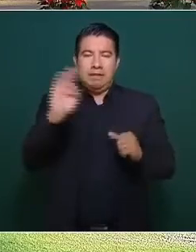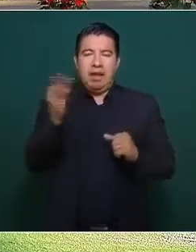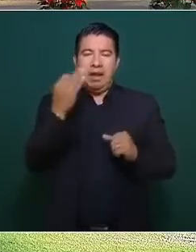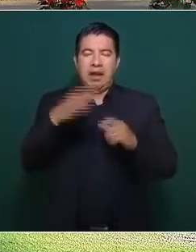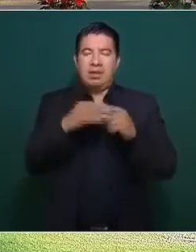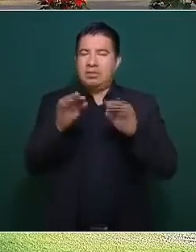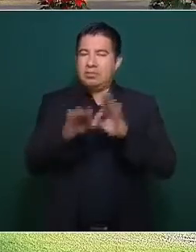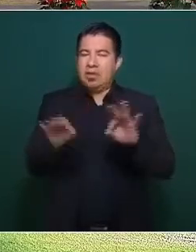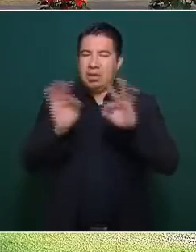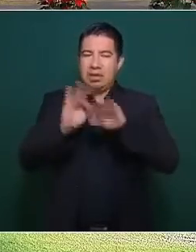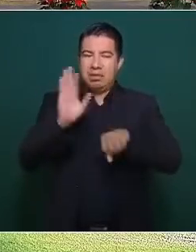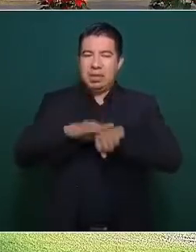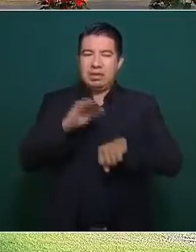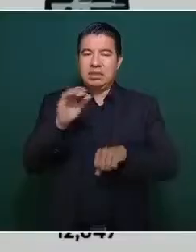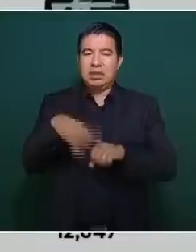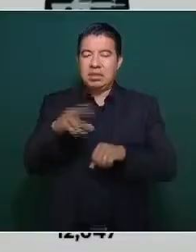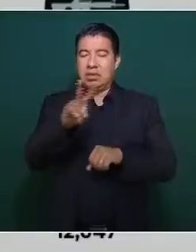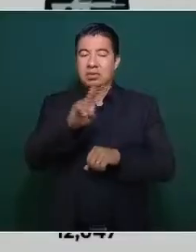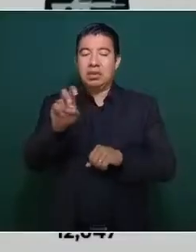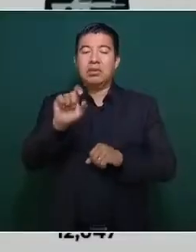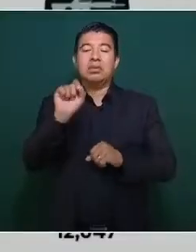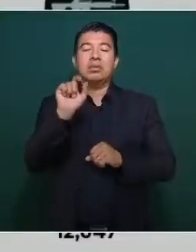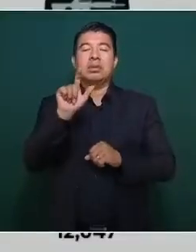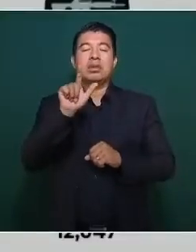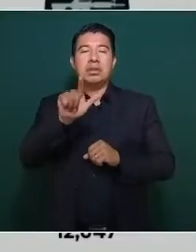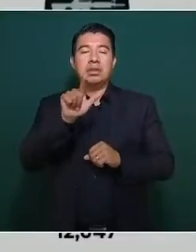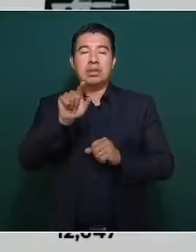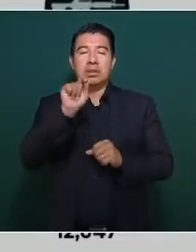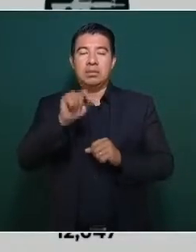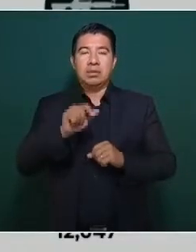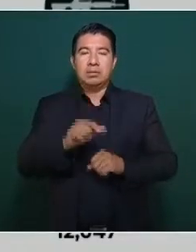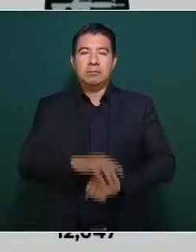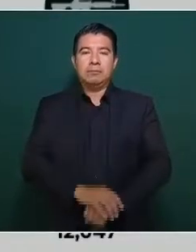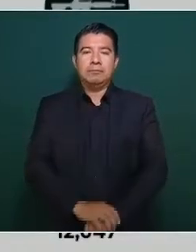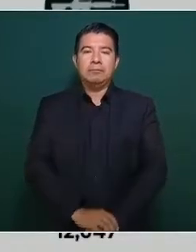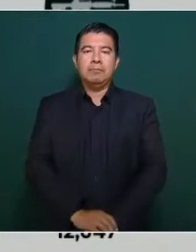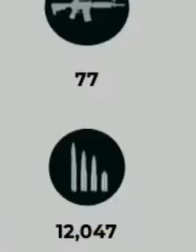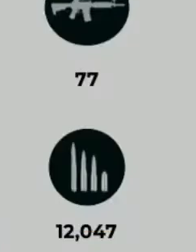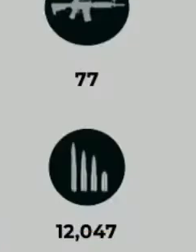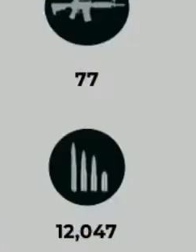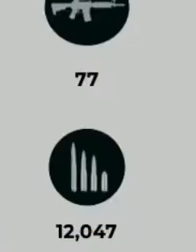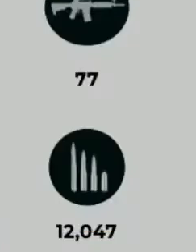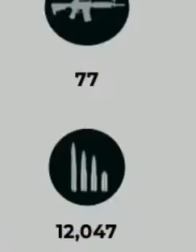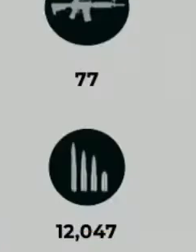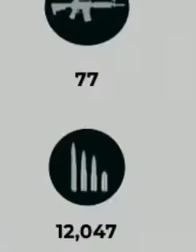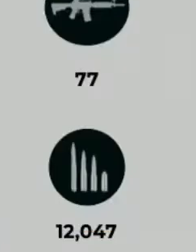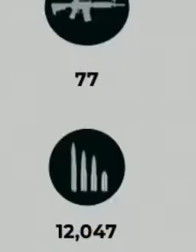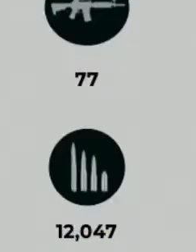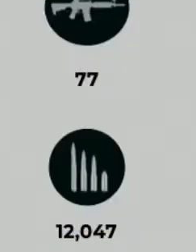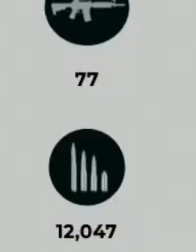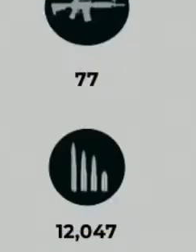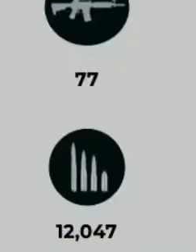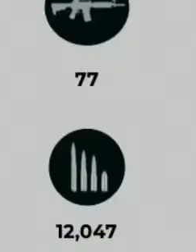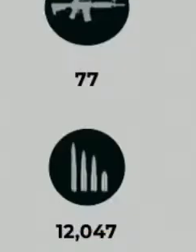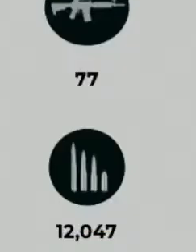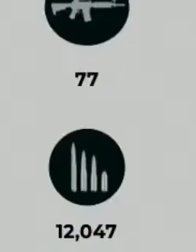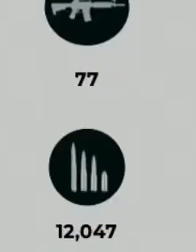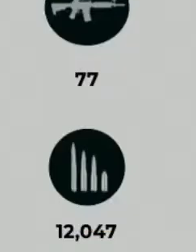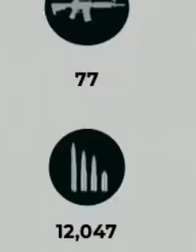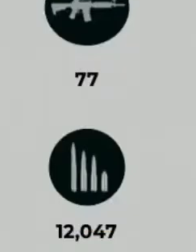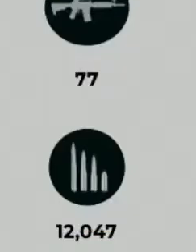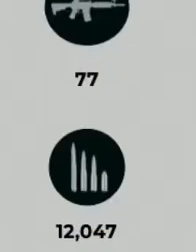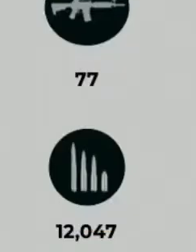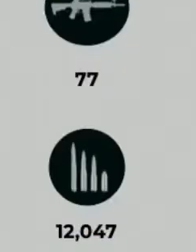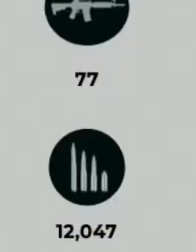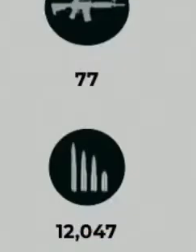significativas, 217.8 kilogramos de marihuana aseguradas, 1.7 toneladas de